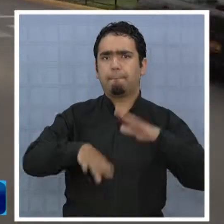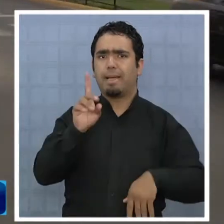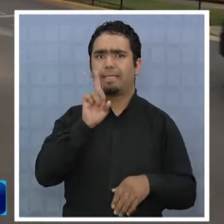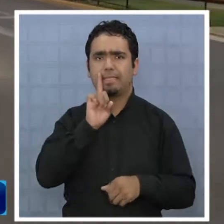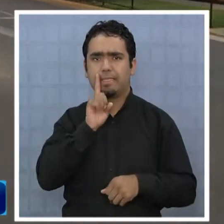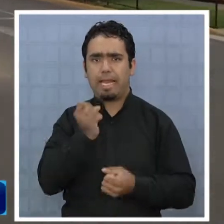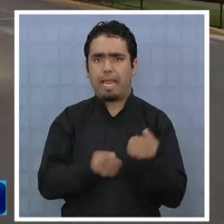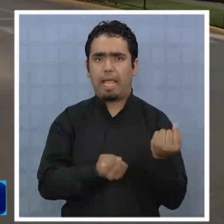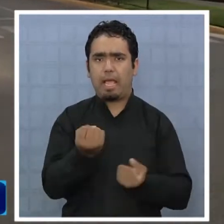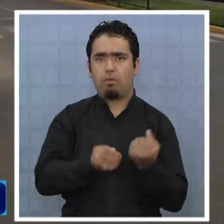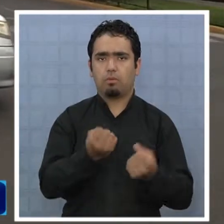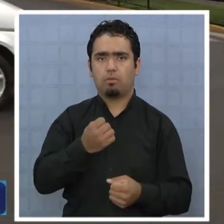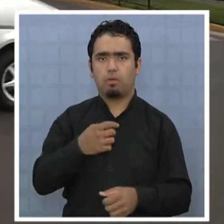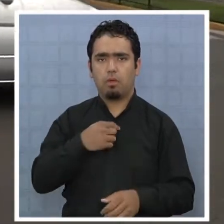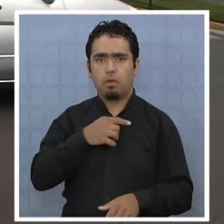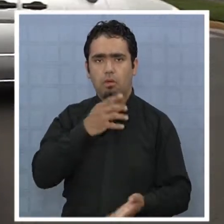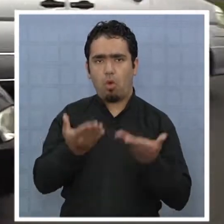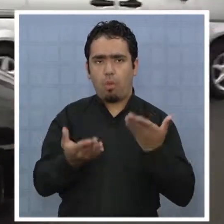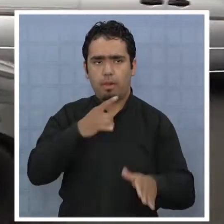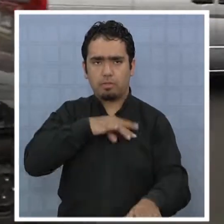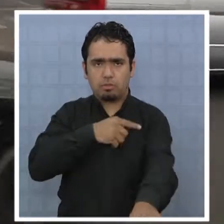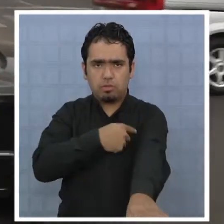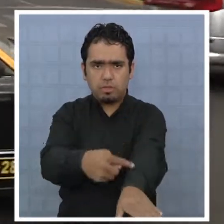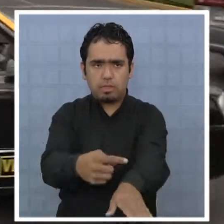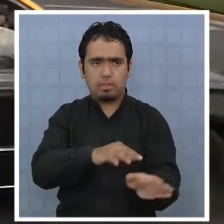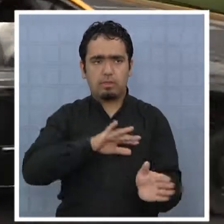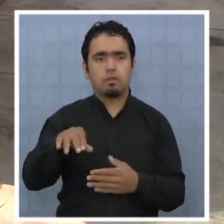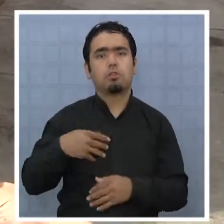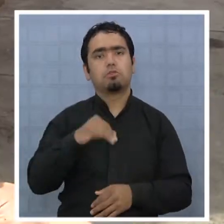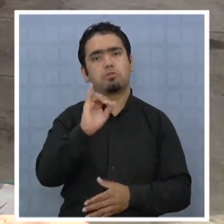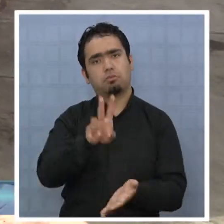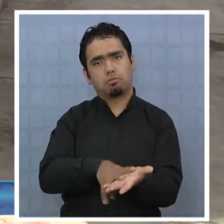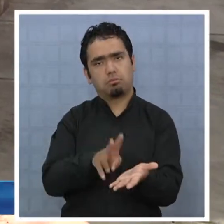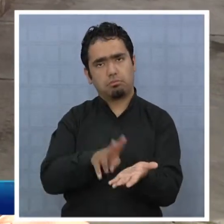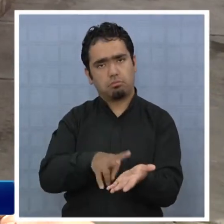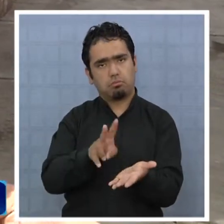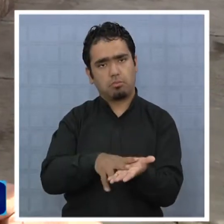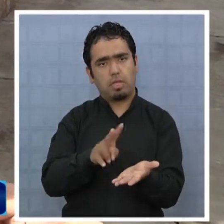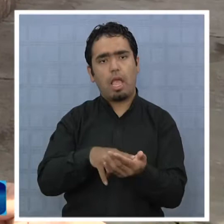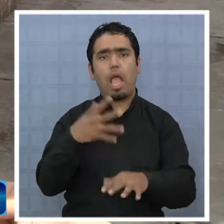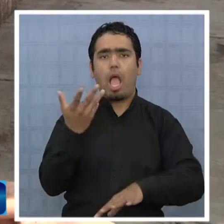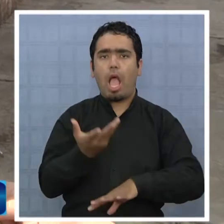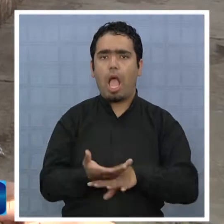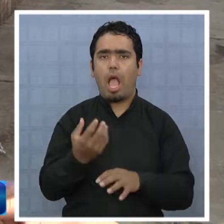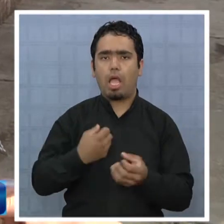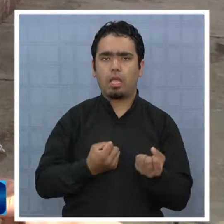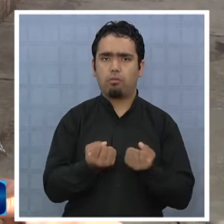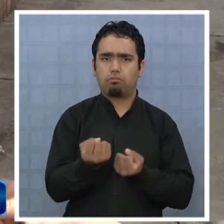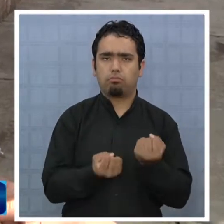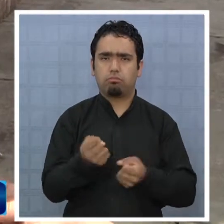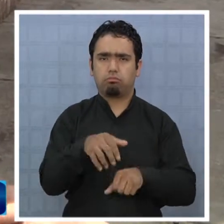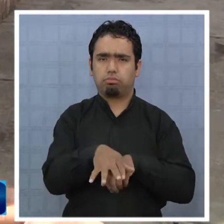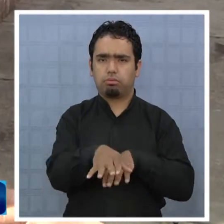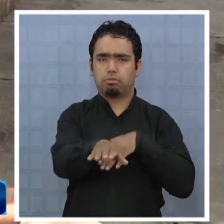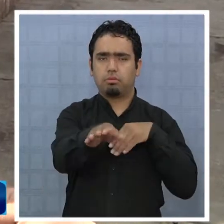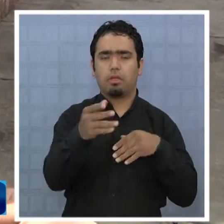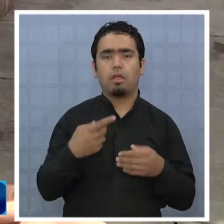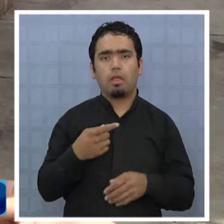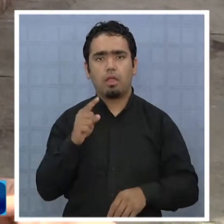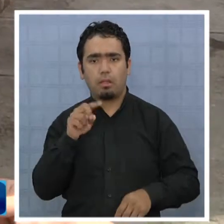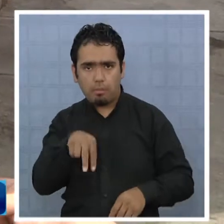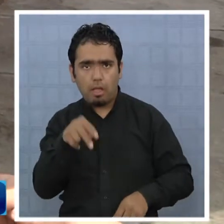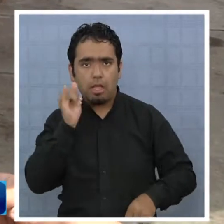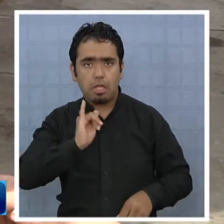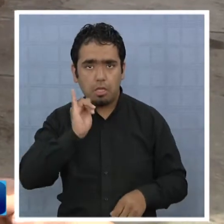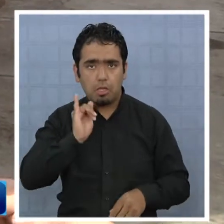ciudades con mayor parque automotriz en Chile. Por supuesto, sobre todo cuando hay una gran demanda de automóviles, y